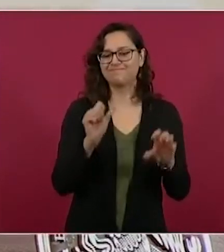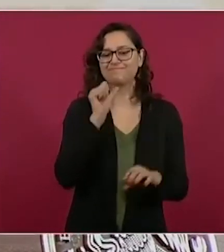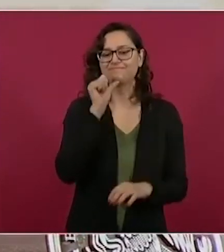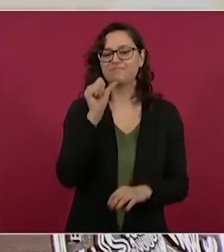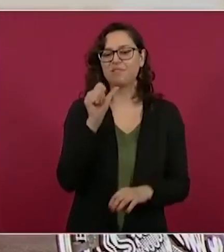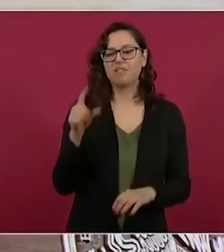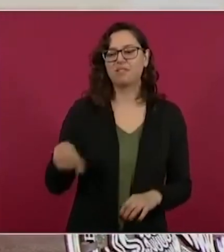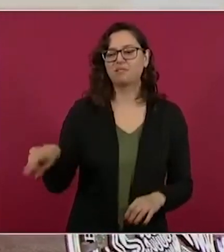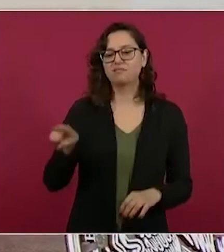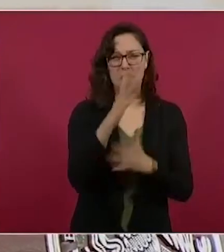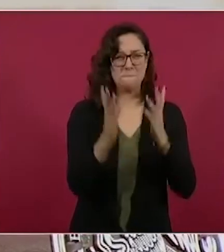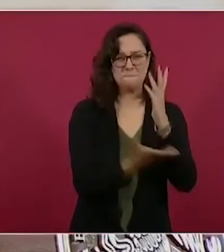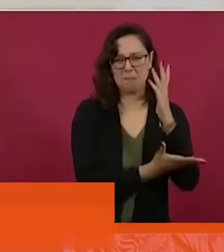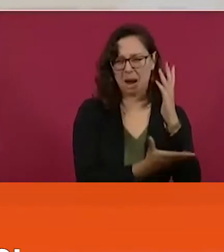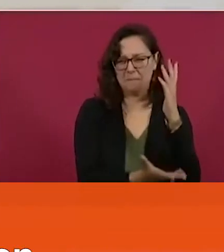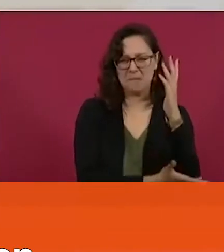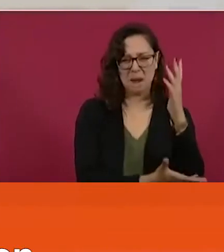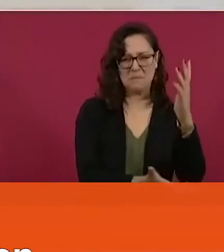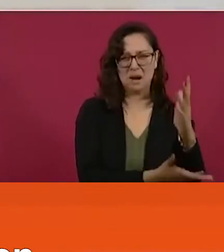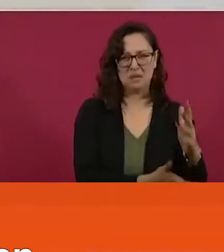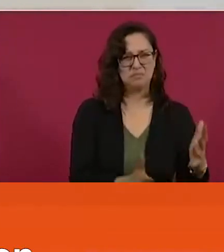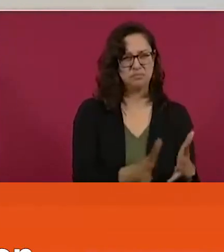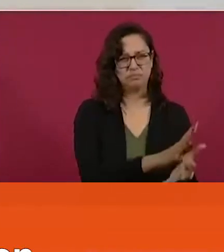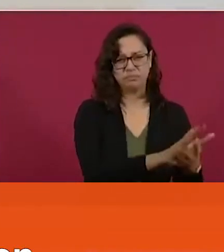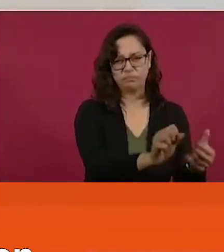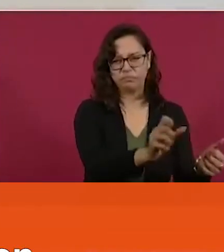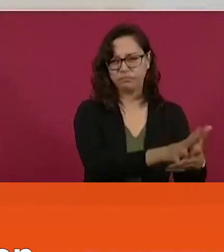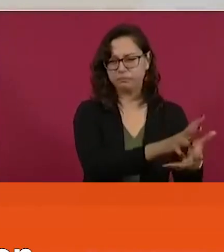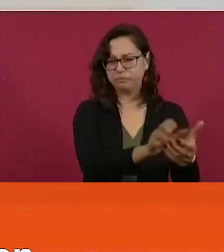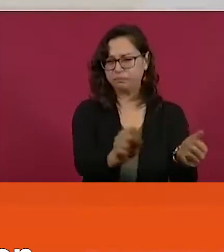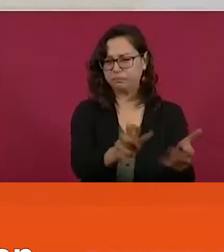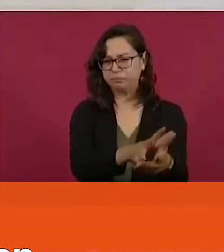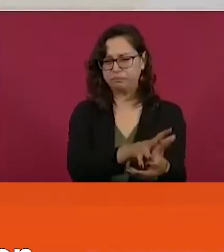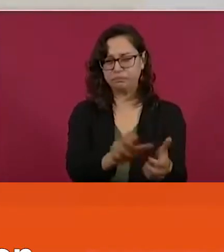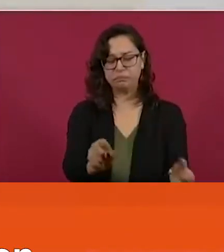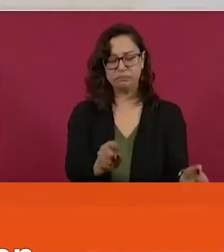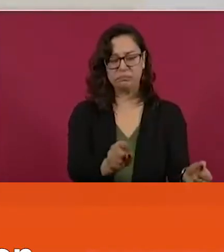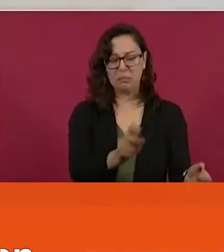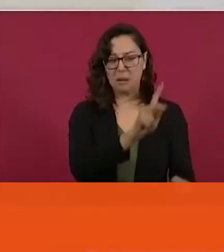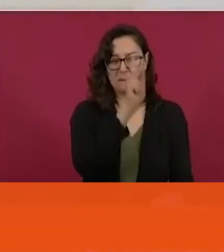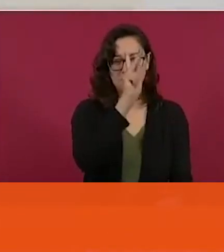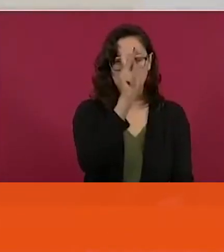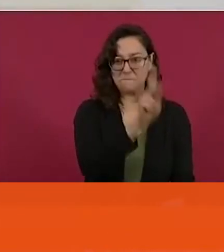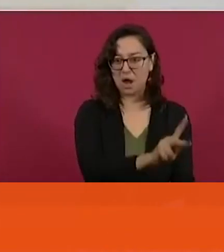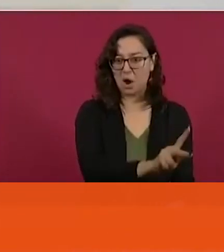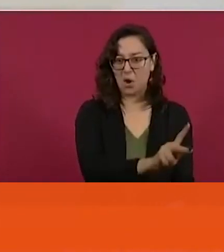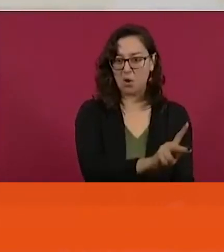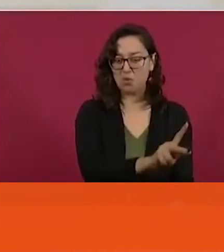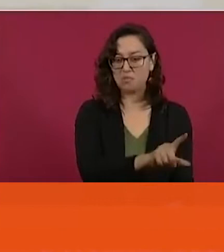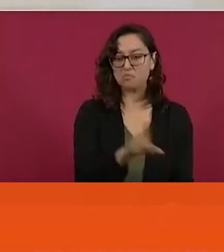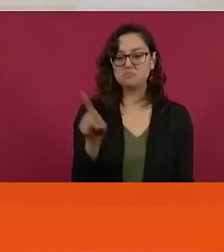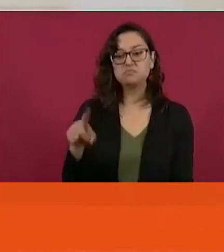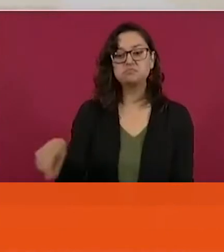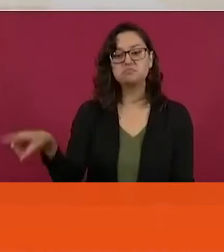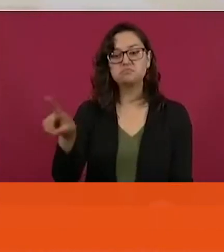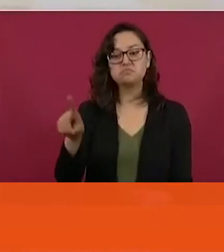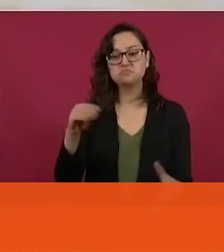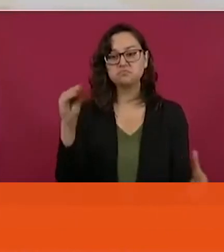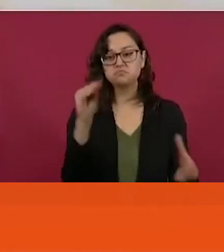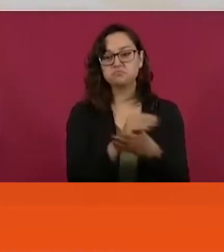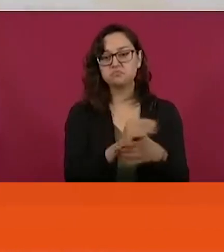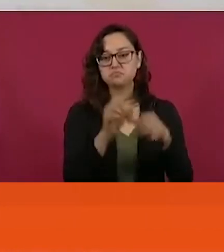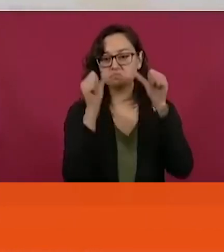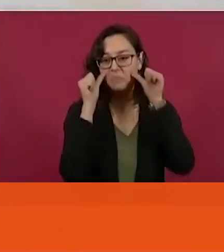morales. El trazo del Tren Maya respeta ríos